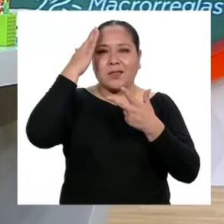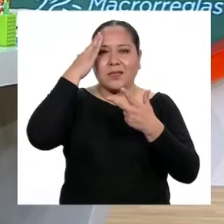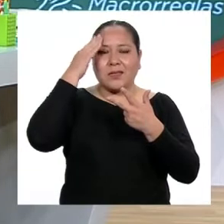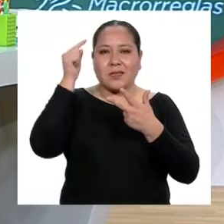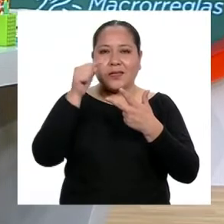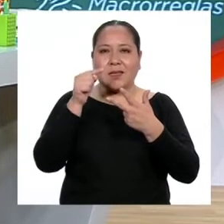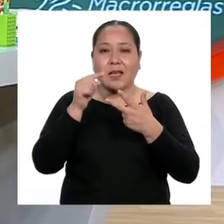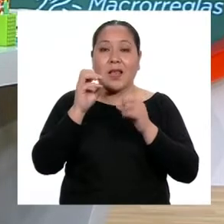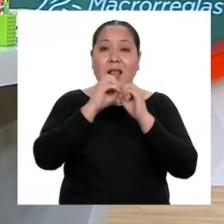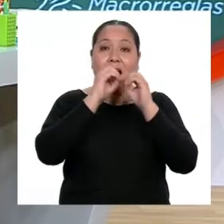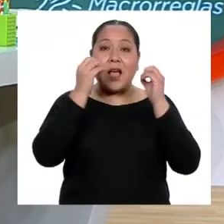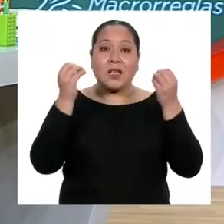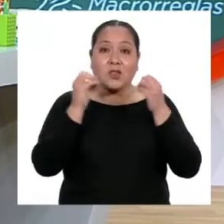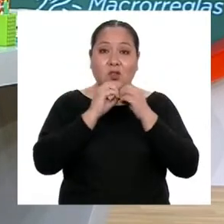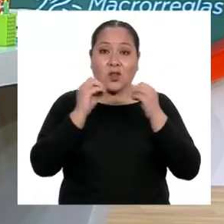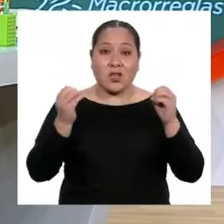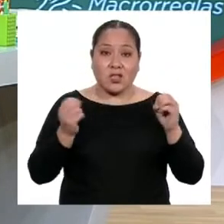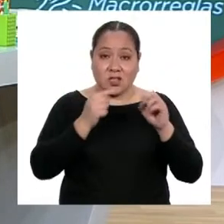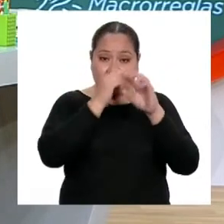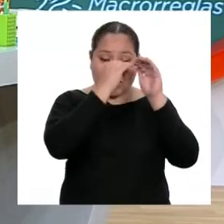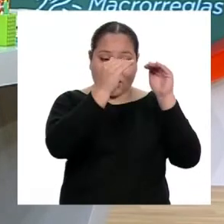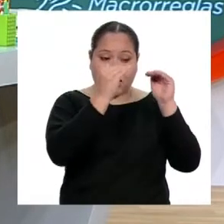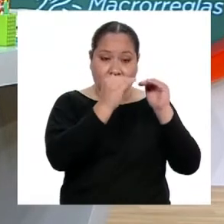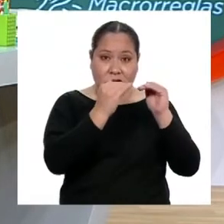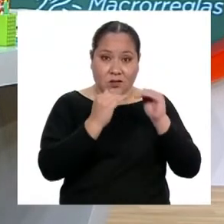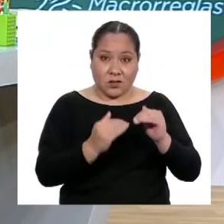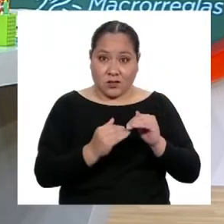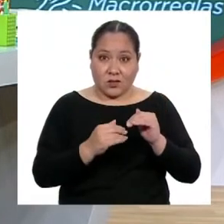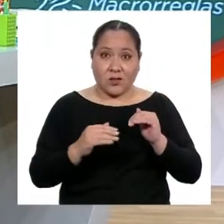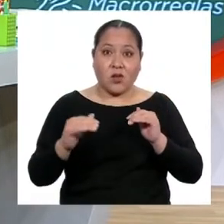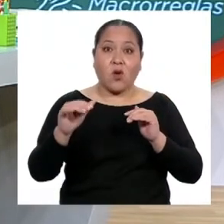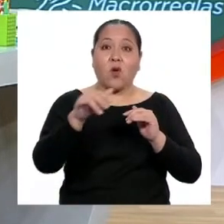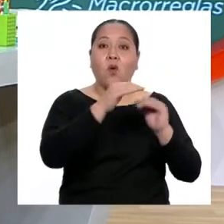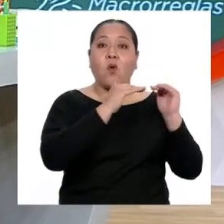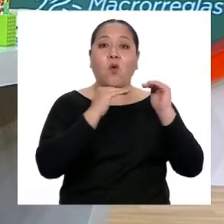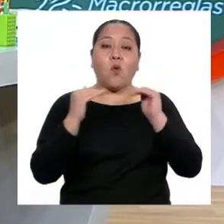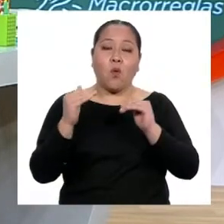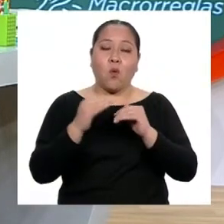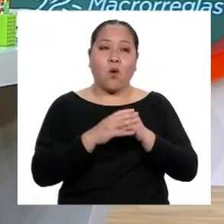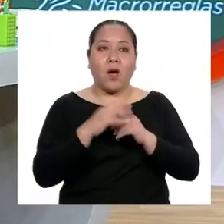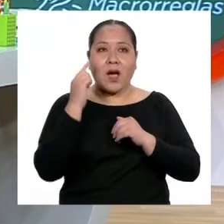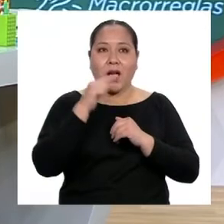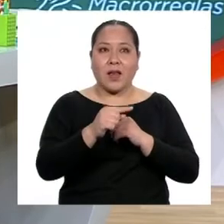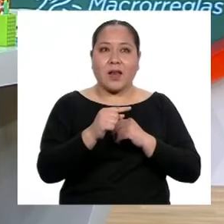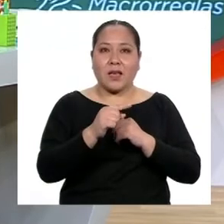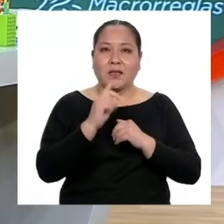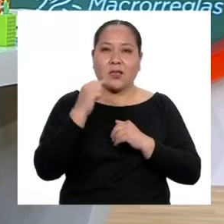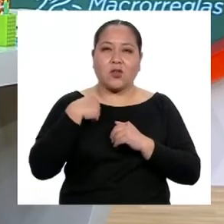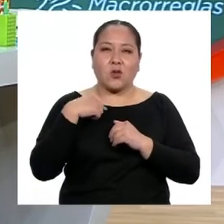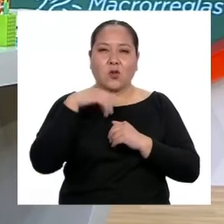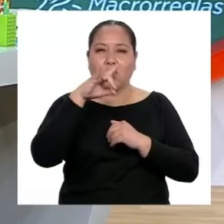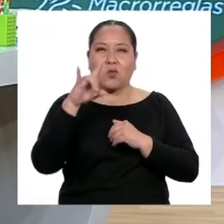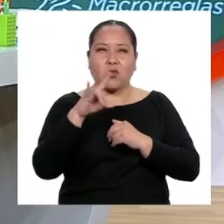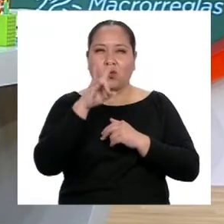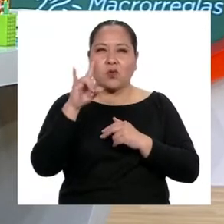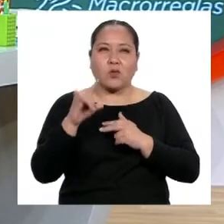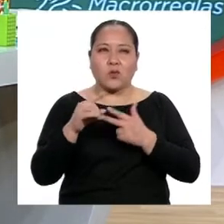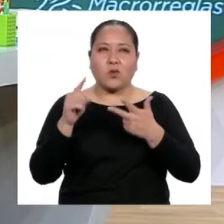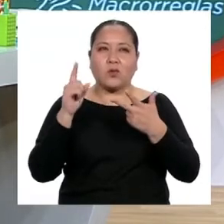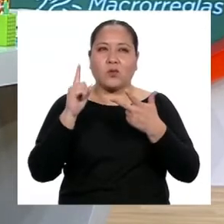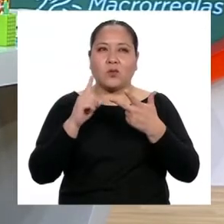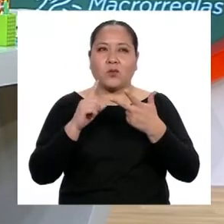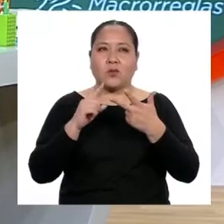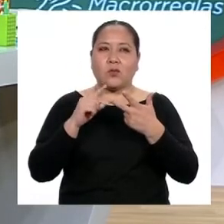las oraciones están en el mismo nivel de generalidad, en este párrafo utilizaré de nuevo